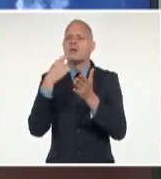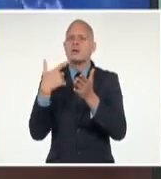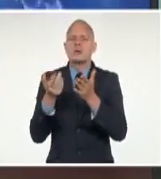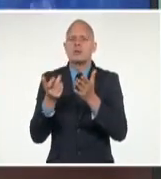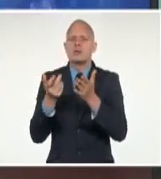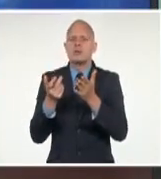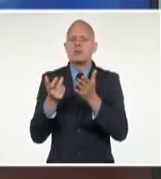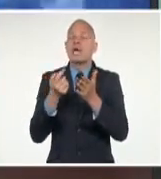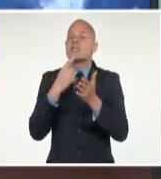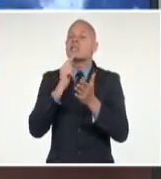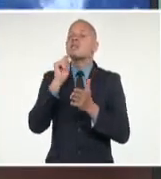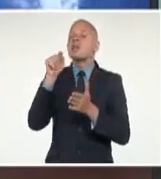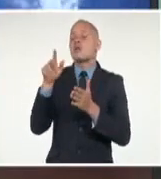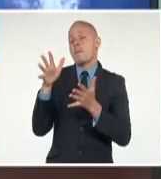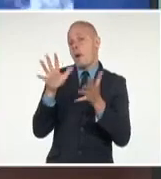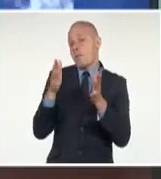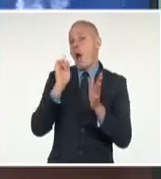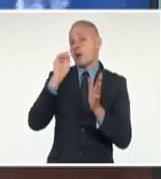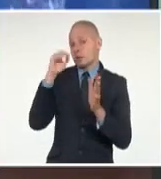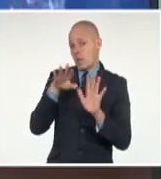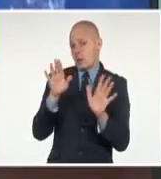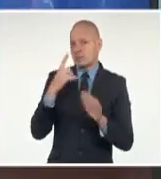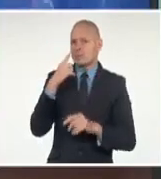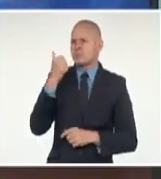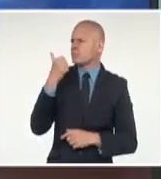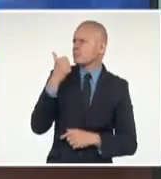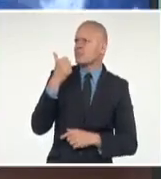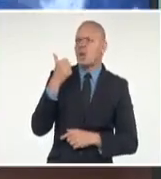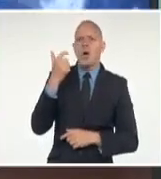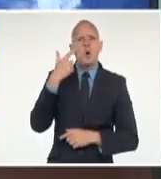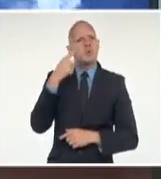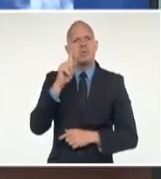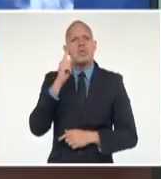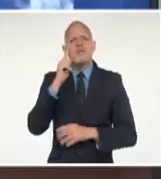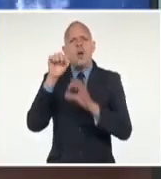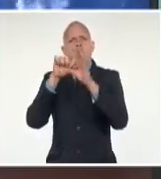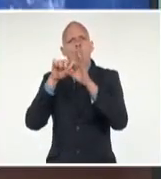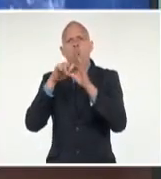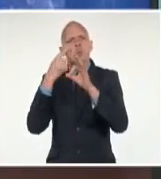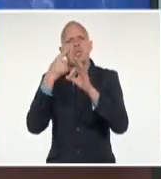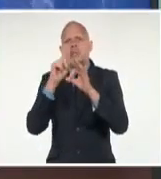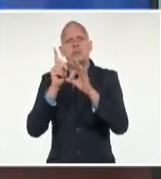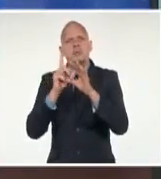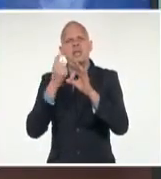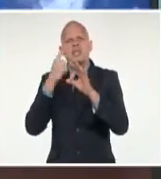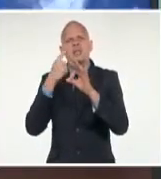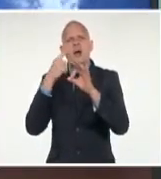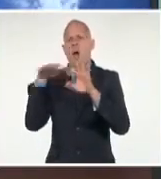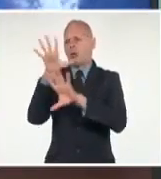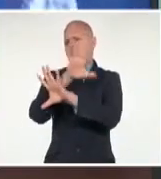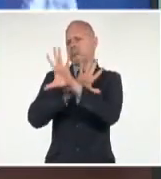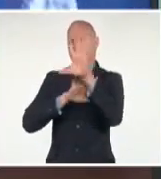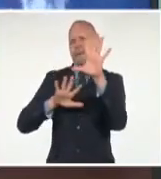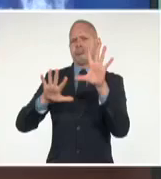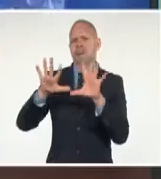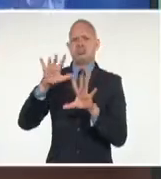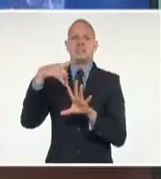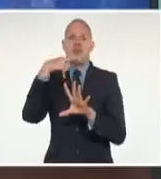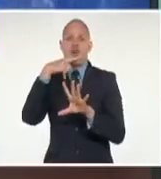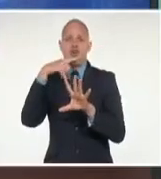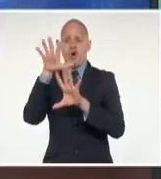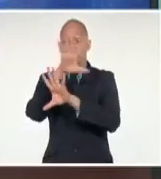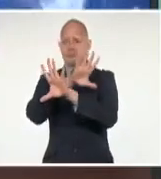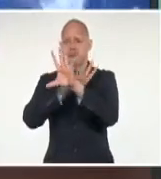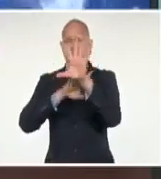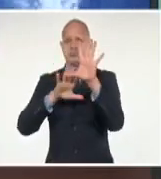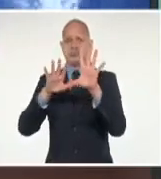que ese es el centro. Pero observen ustedes que no hay organización ninguna, las lluvias más fuertes, todo está del lado de acá,